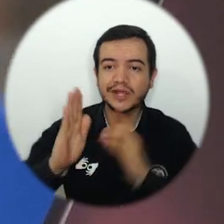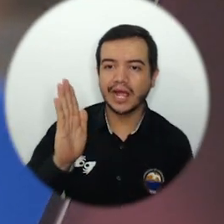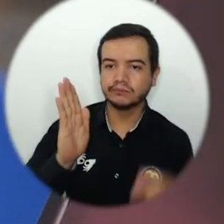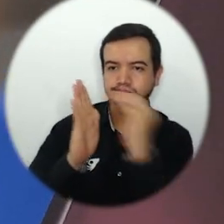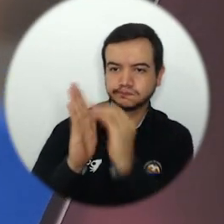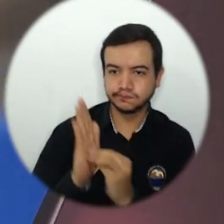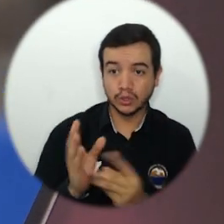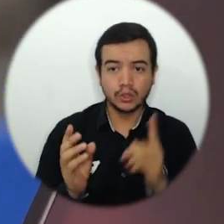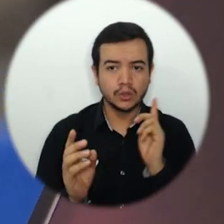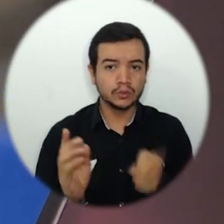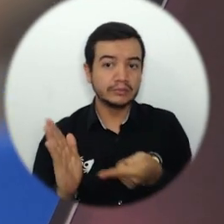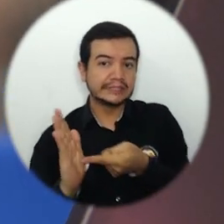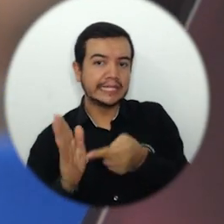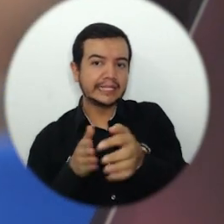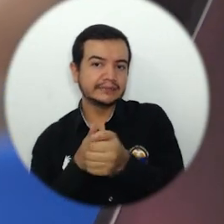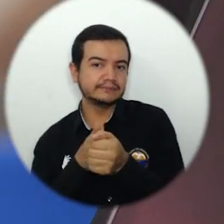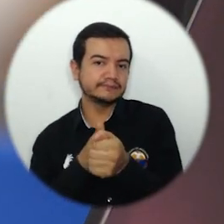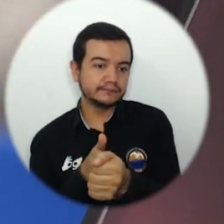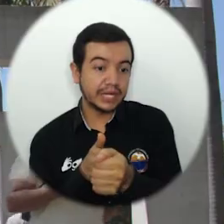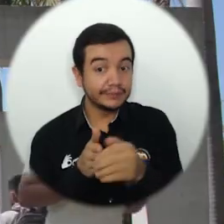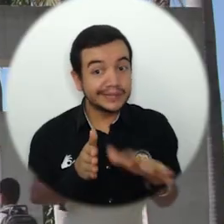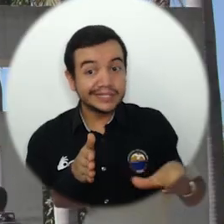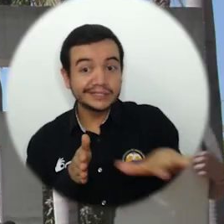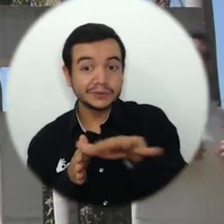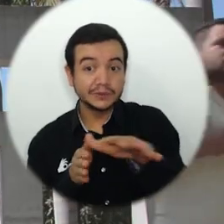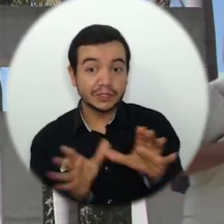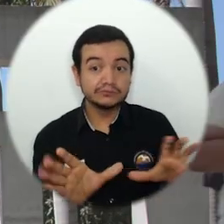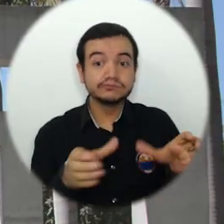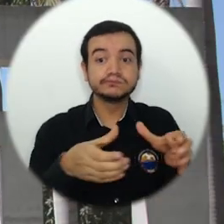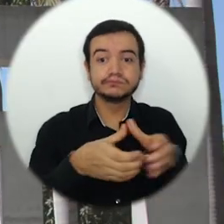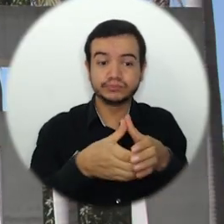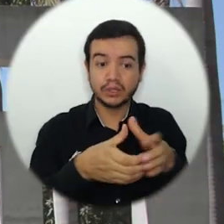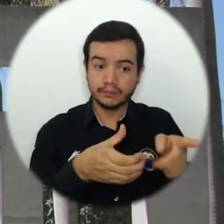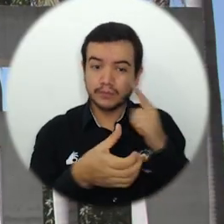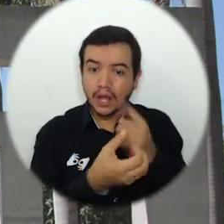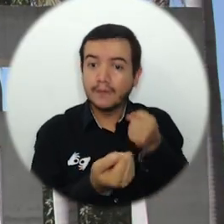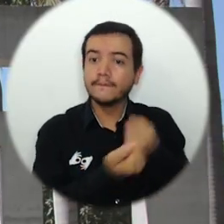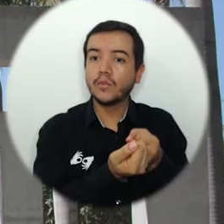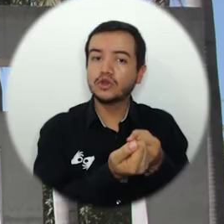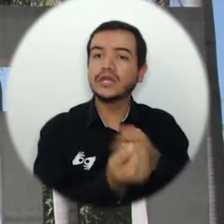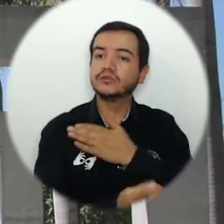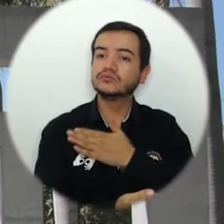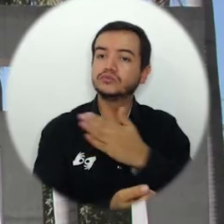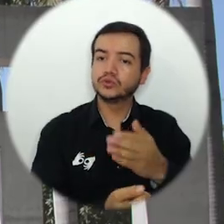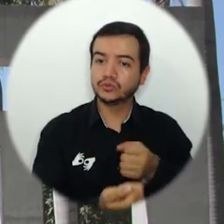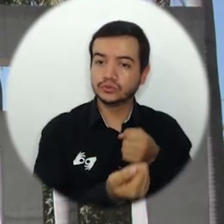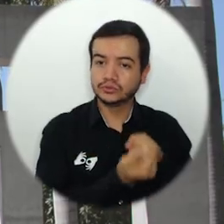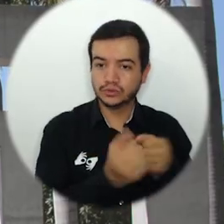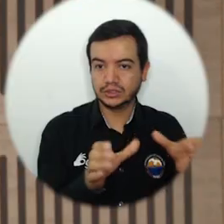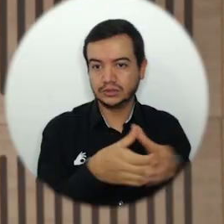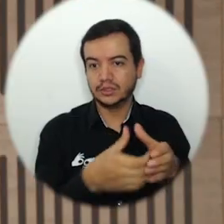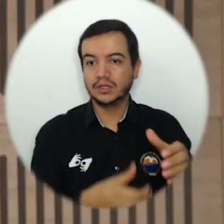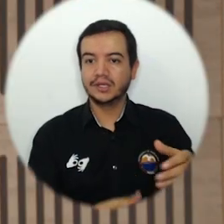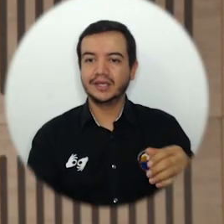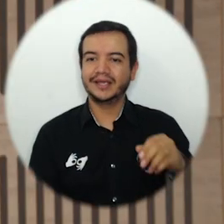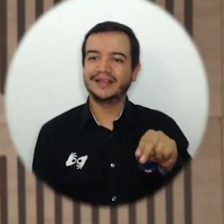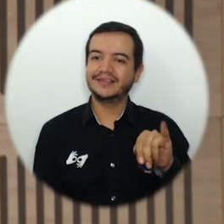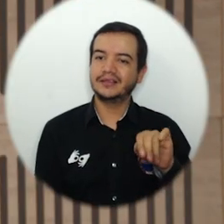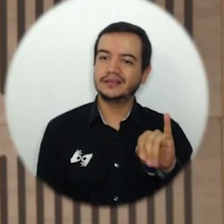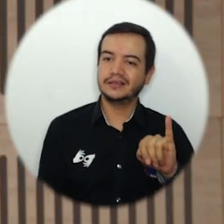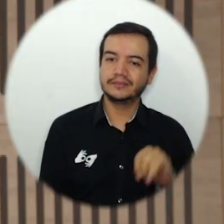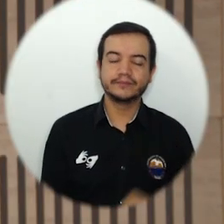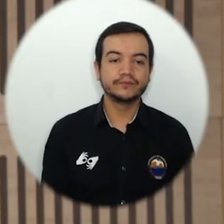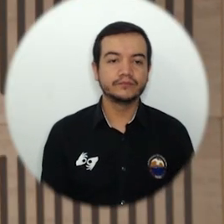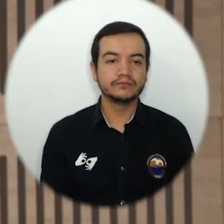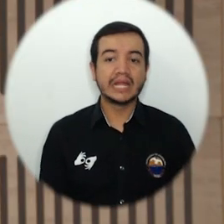son la base o la carta de navegación para poder cumplir en cada uno de estos planes de acciones a nuestros jóvenes. Me parece